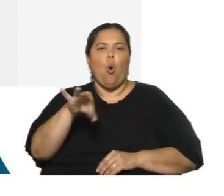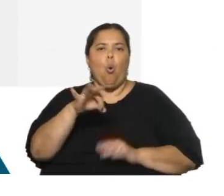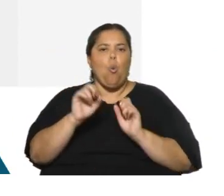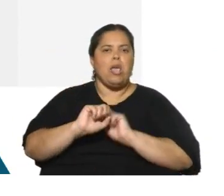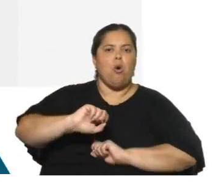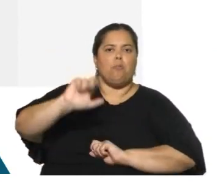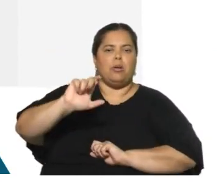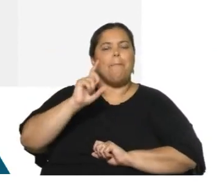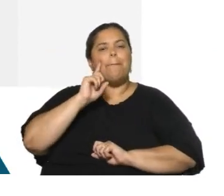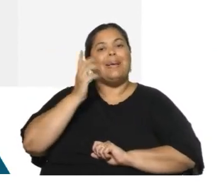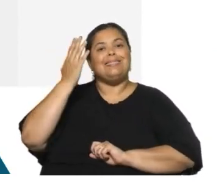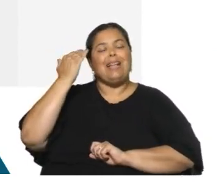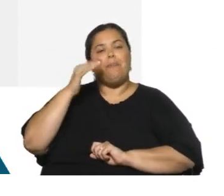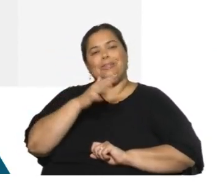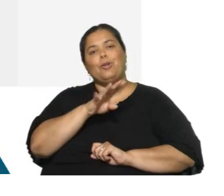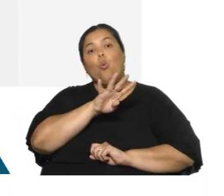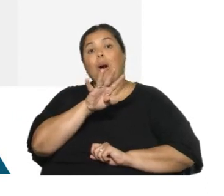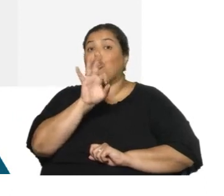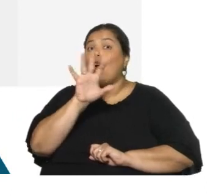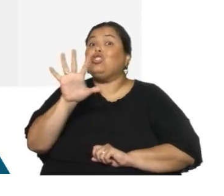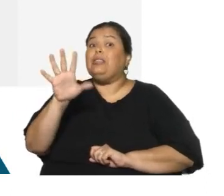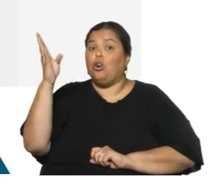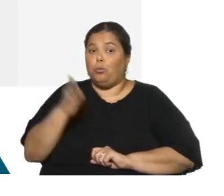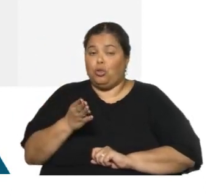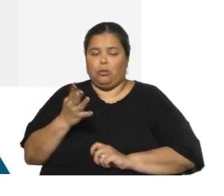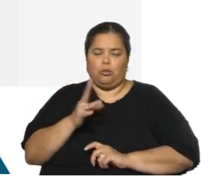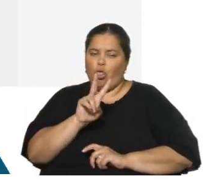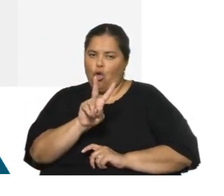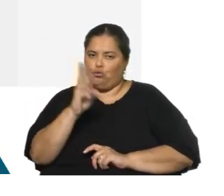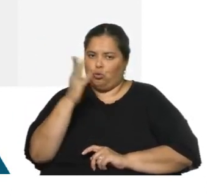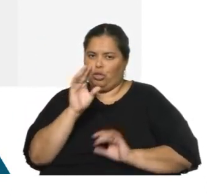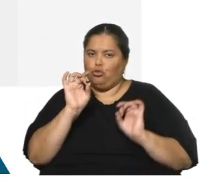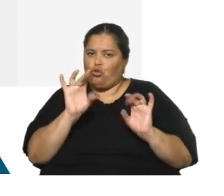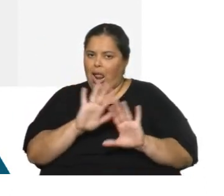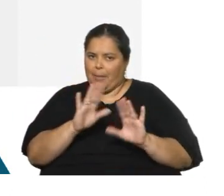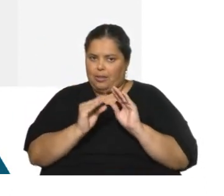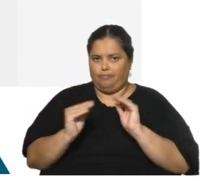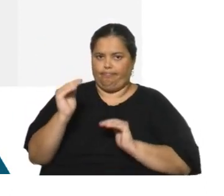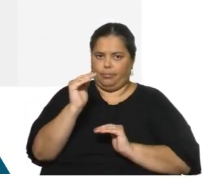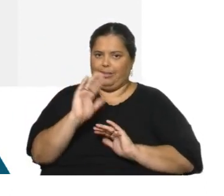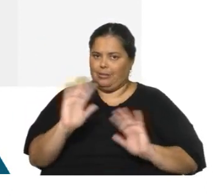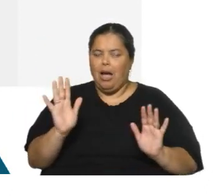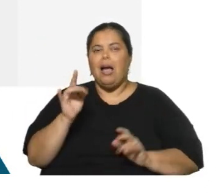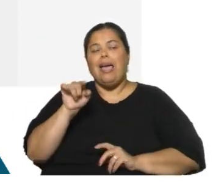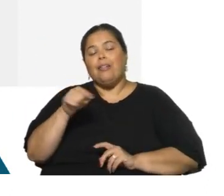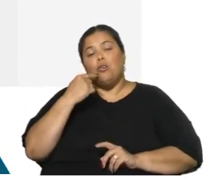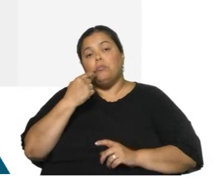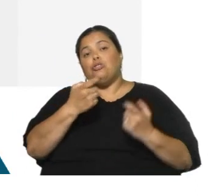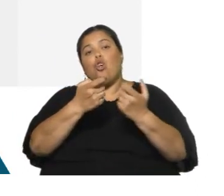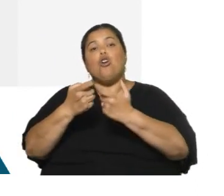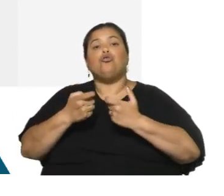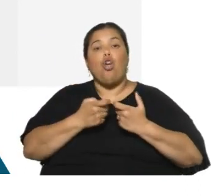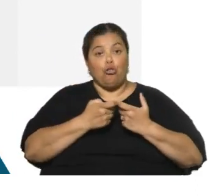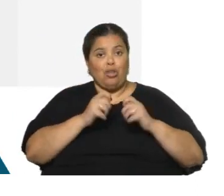tener, Luisa? Y estaba por el orden del 4 o 5%. 4. Acá tomamos el trabajo de la Cámara de Industria que recoge la opinión de sus socios.